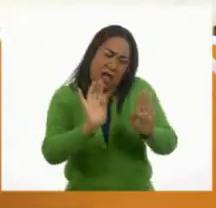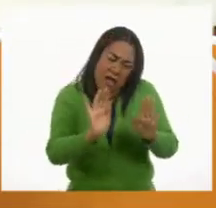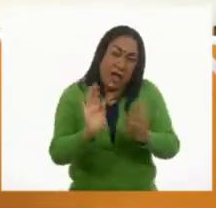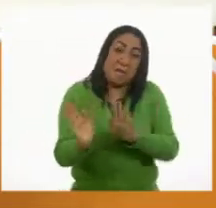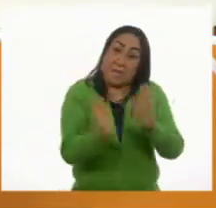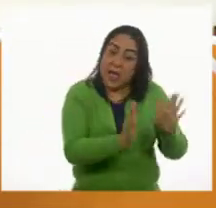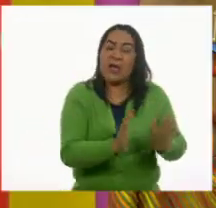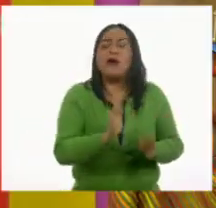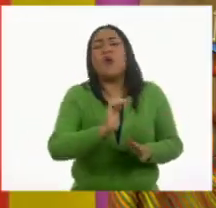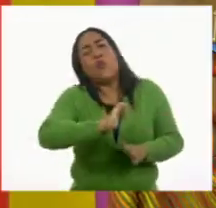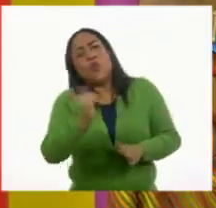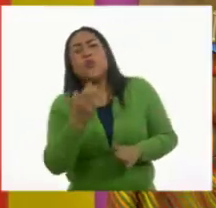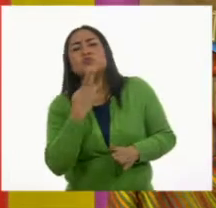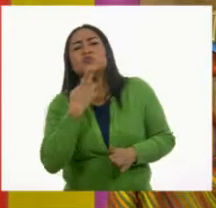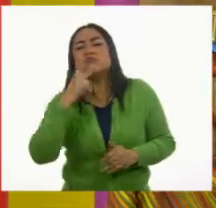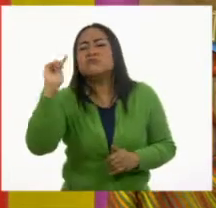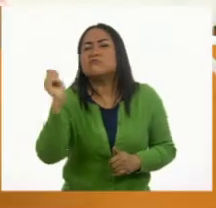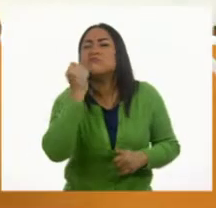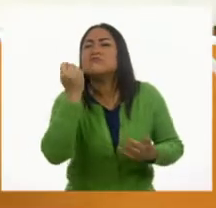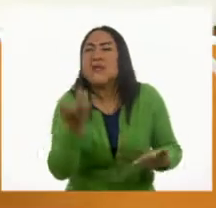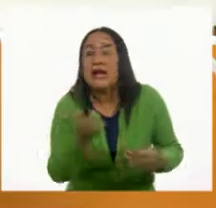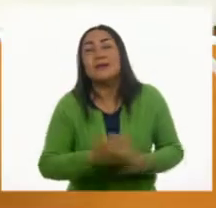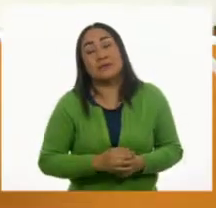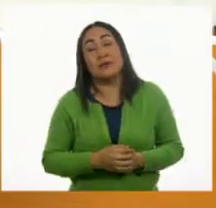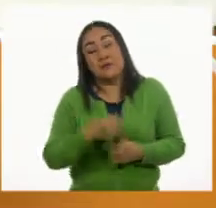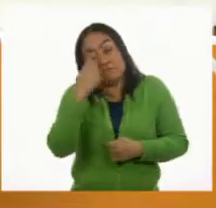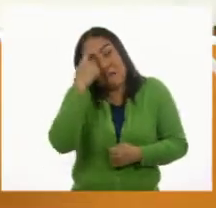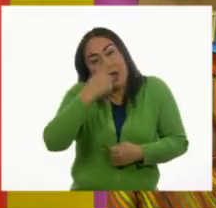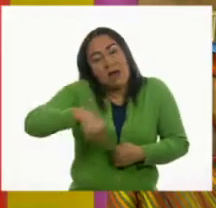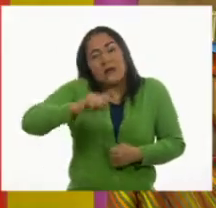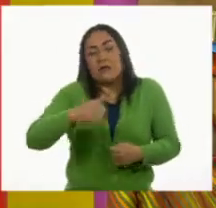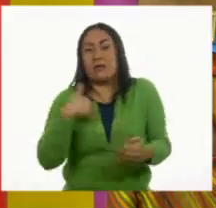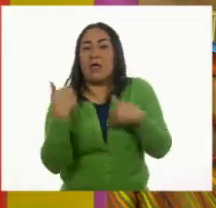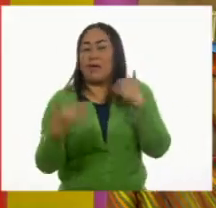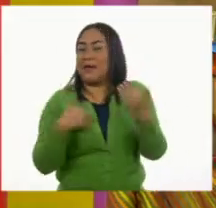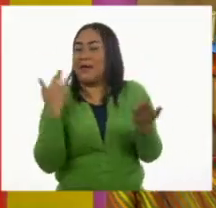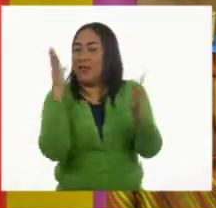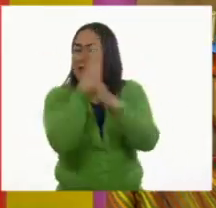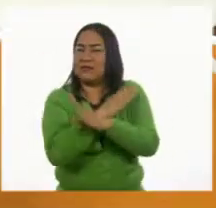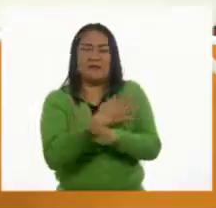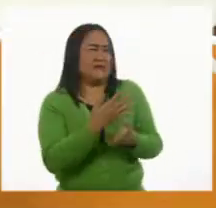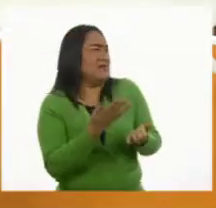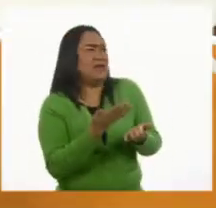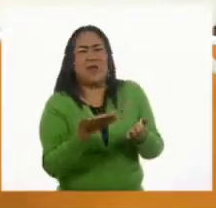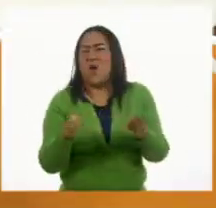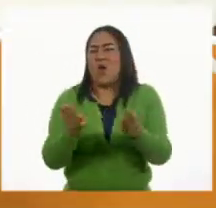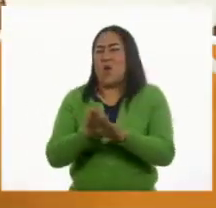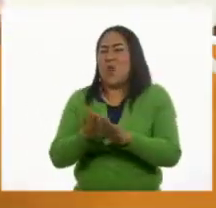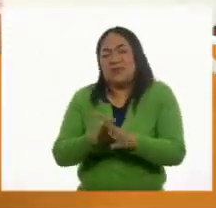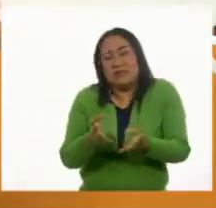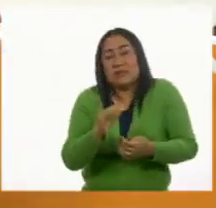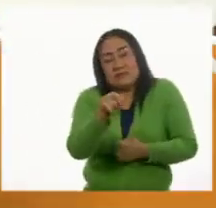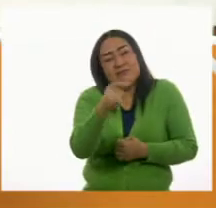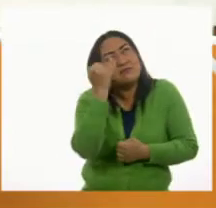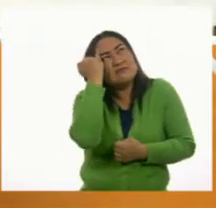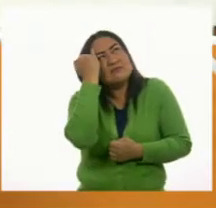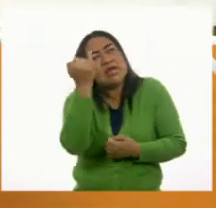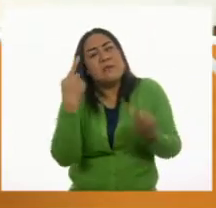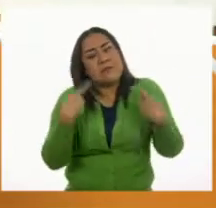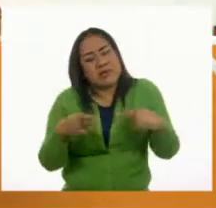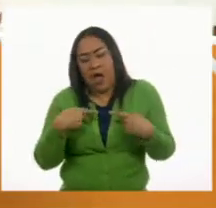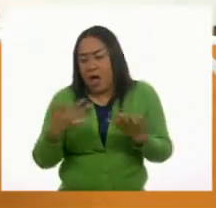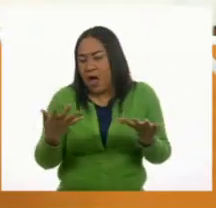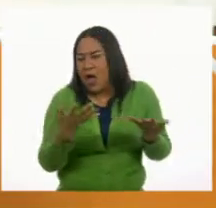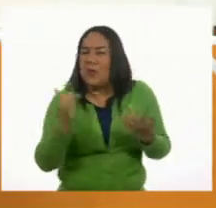la tecnología, Pilar? ¿Para qué más? Para divertirnos. ¡Ay, cómo! ¿Tú te imaginas qué hacía la gente para divertirse